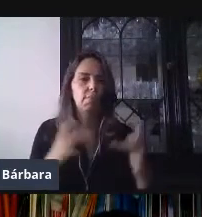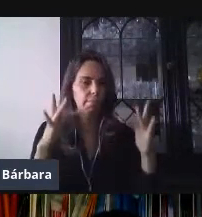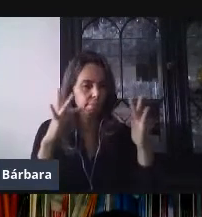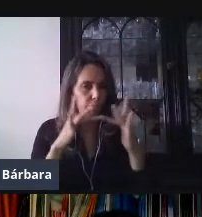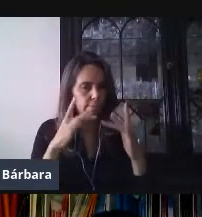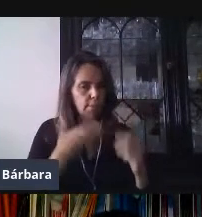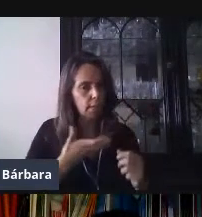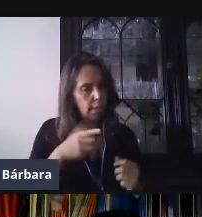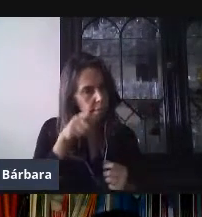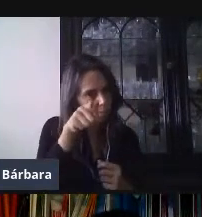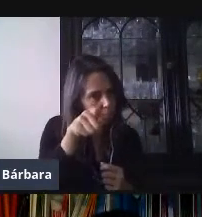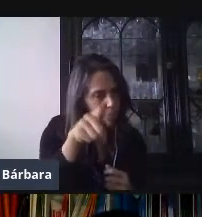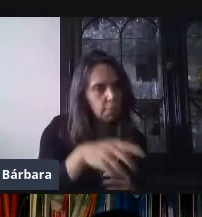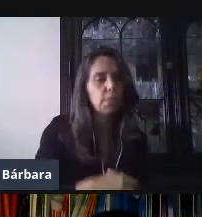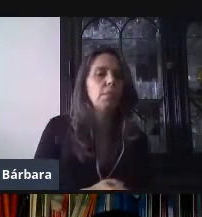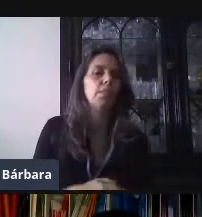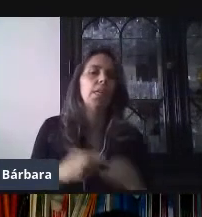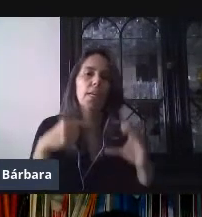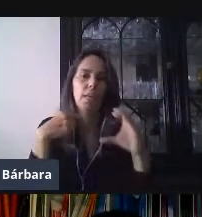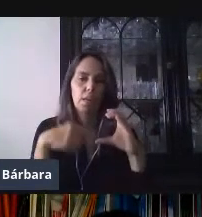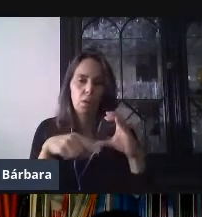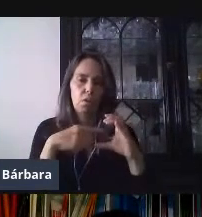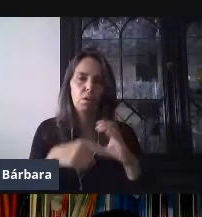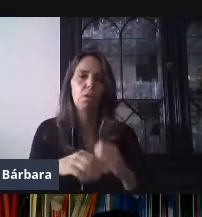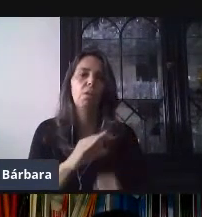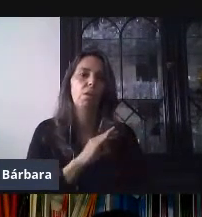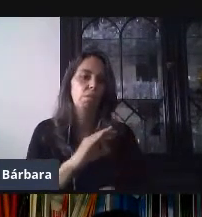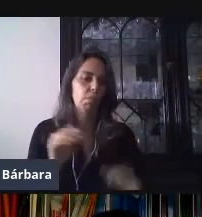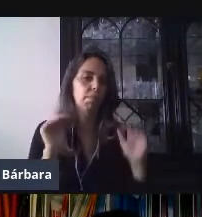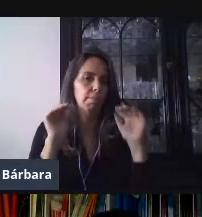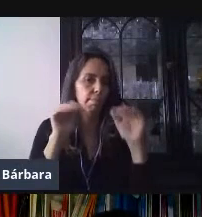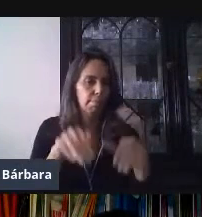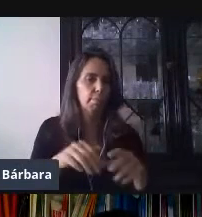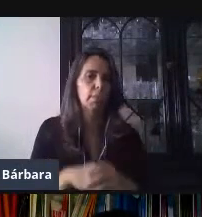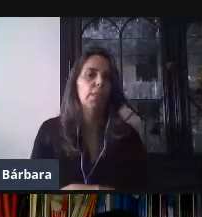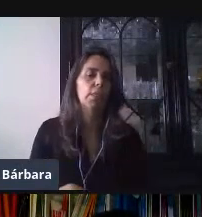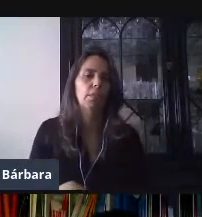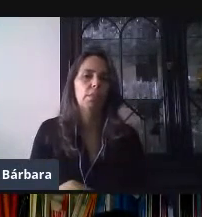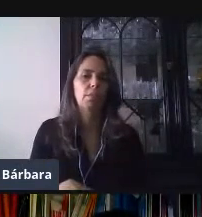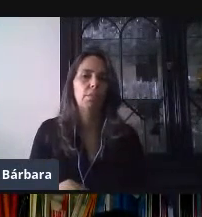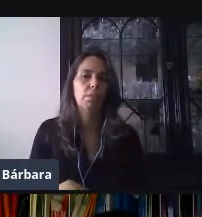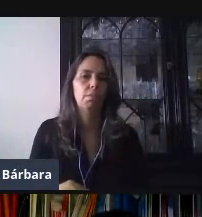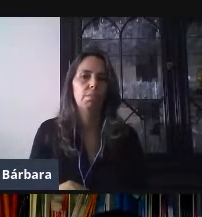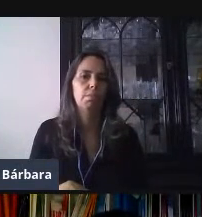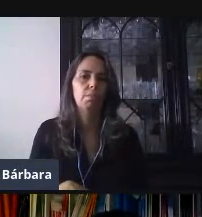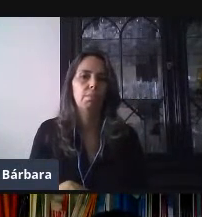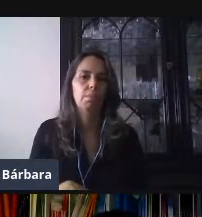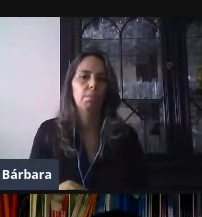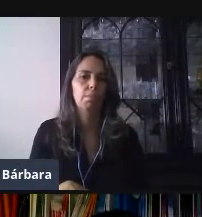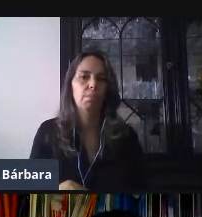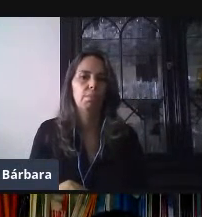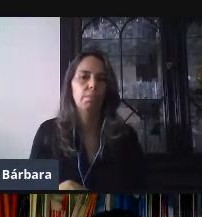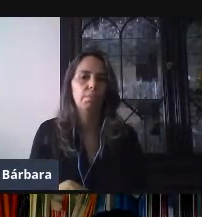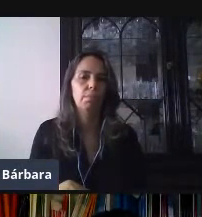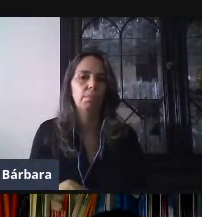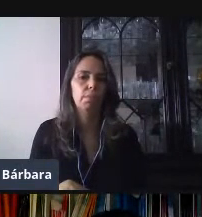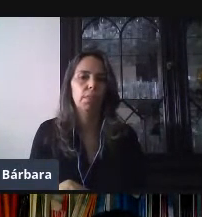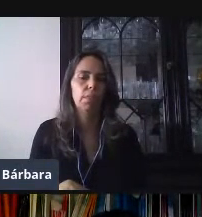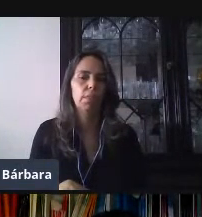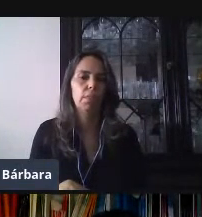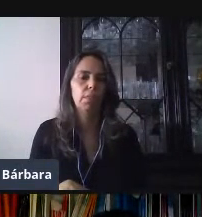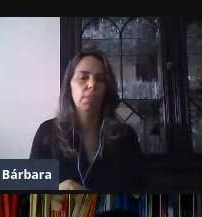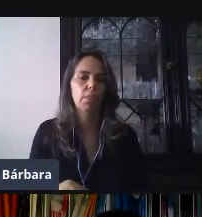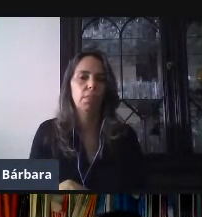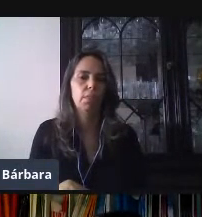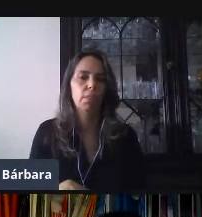y el correo electrónico en donde ustedes pueden ingresar. Para finalizar, por favor, si nos pueden apoyar en